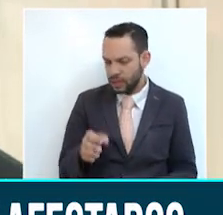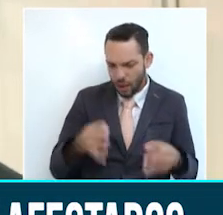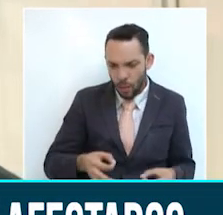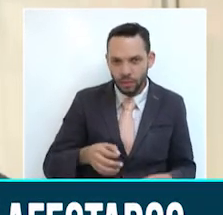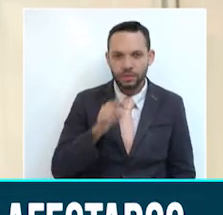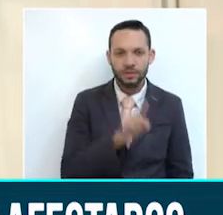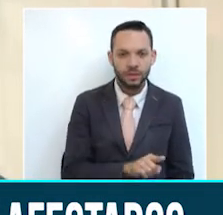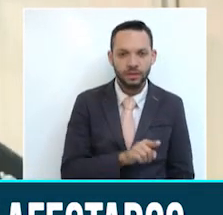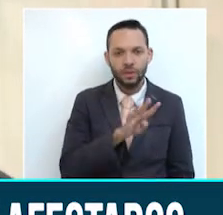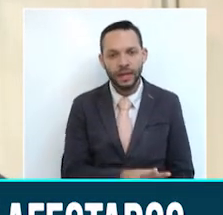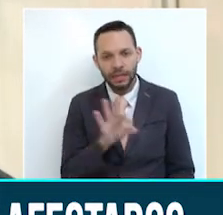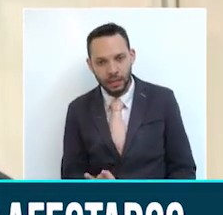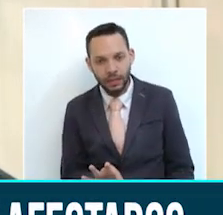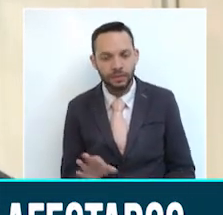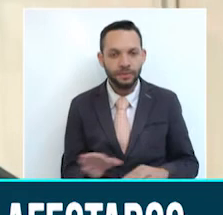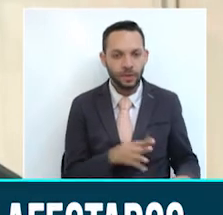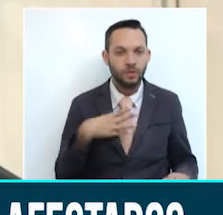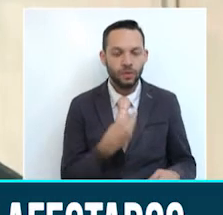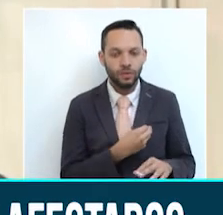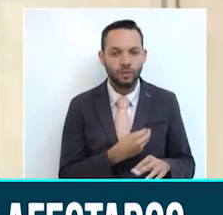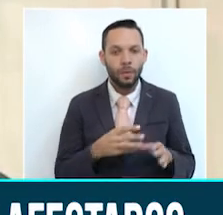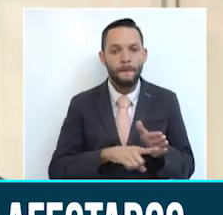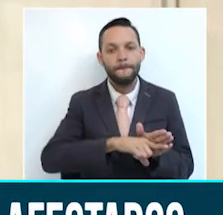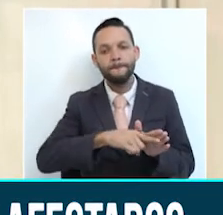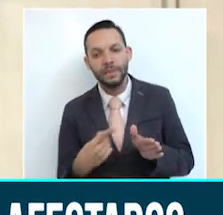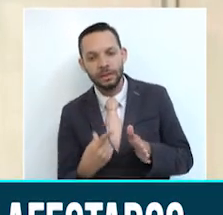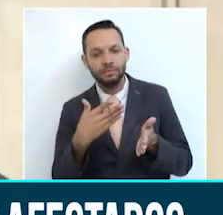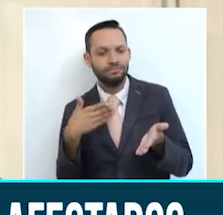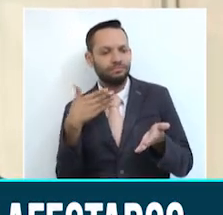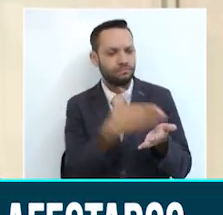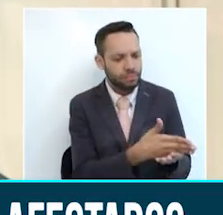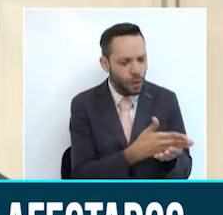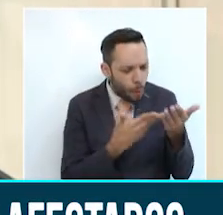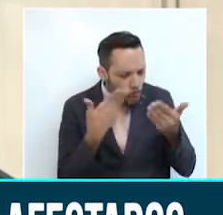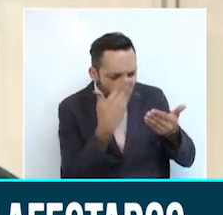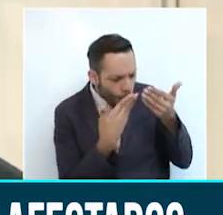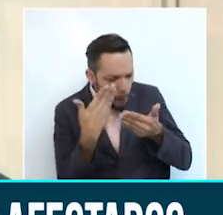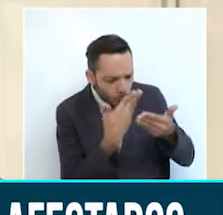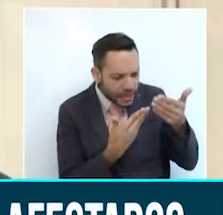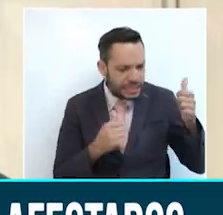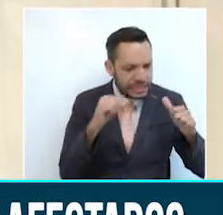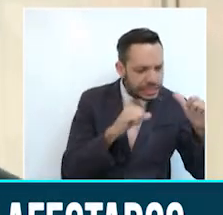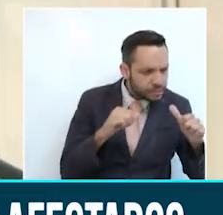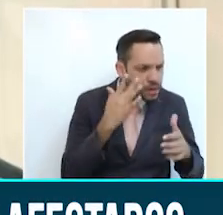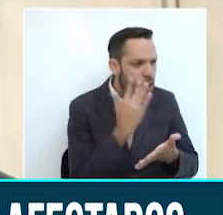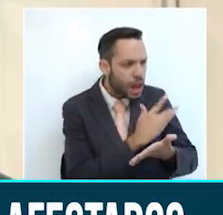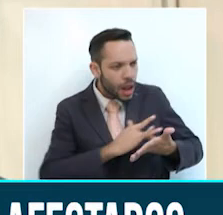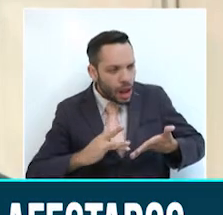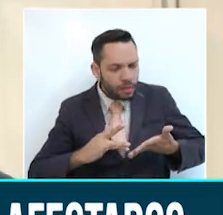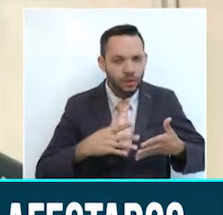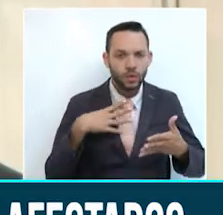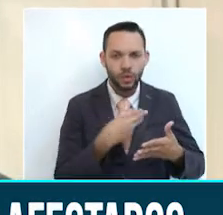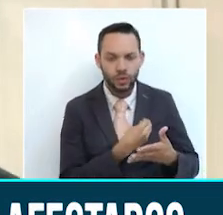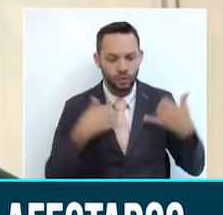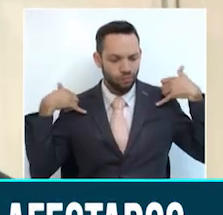Hace 20 días nosotros nos desplazamos al municipio, desarrollamos actividades de intervención, control químico, o hicimos una jornada de fumigación